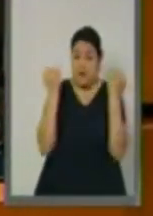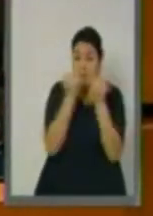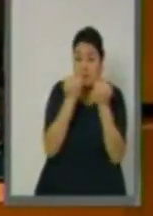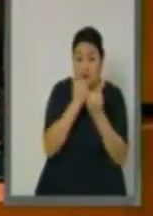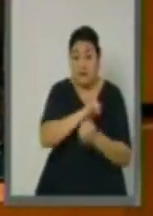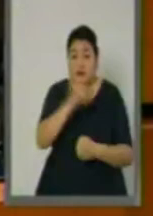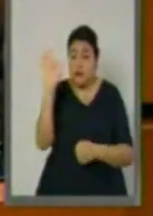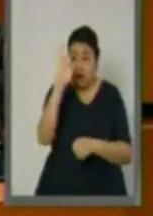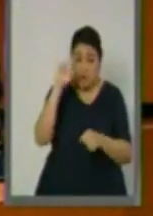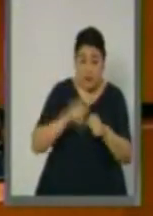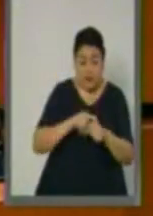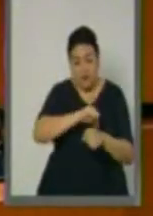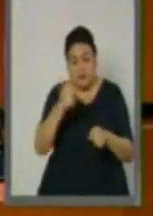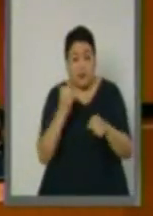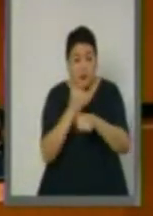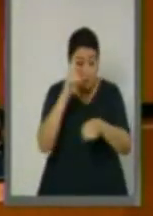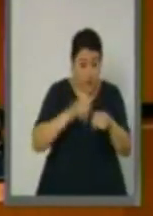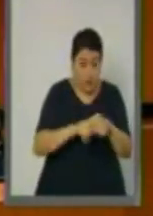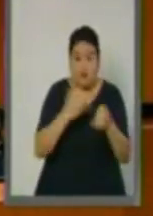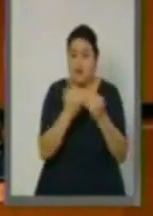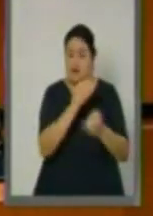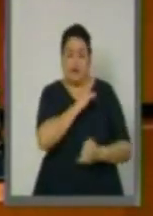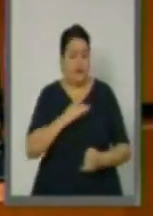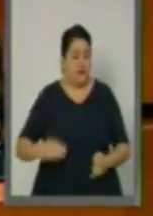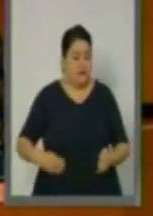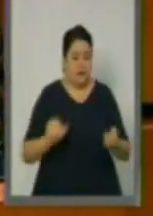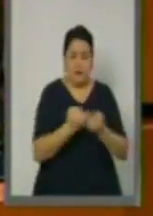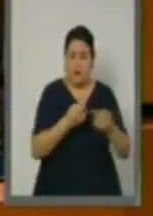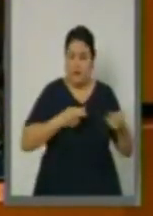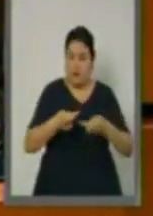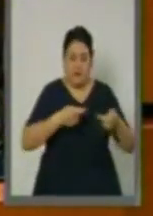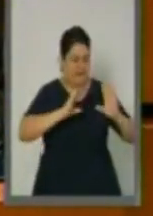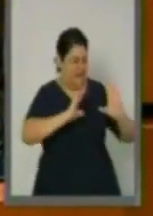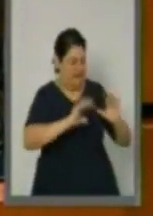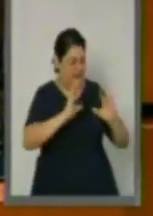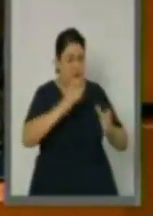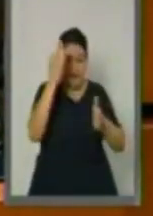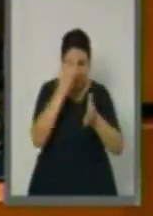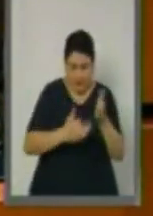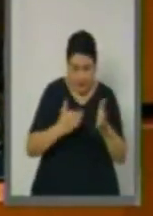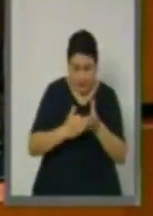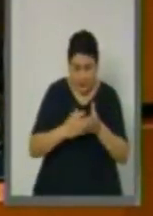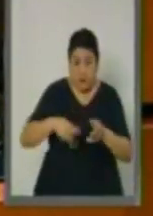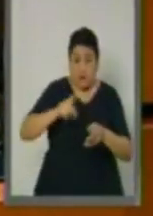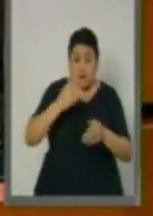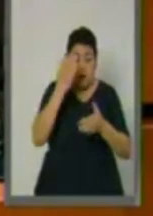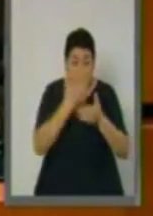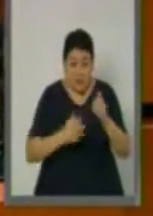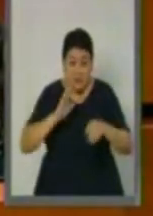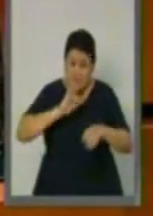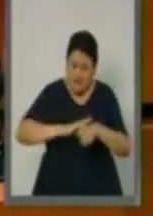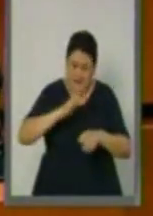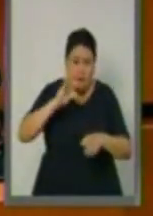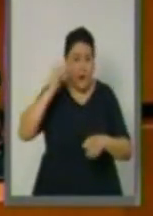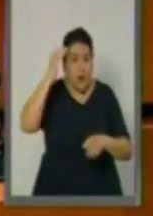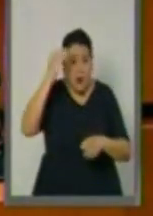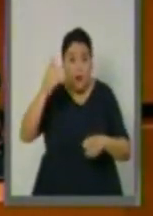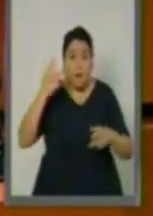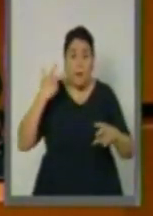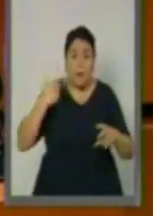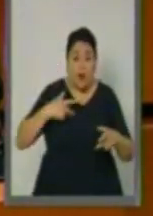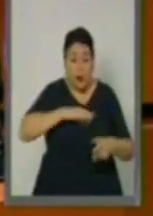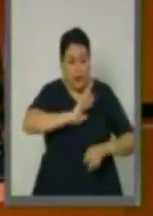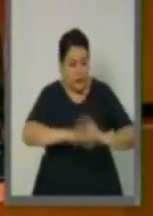federal como estatal y municipal. Sin embargo, aún se puede hacer más para evitar estas pérdidas futuras. La